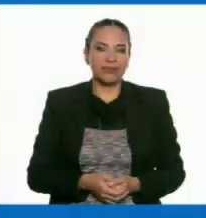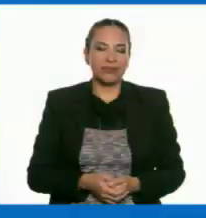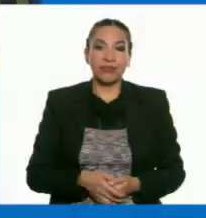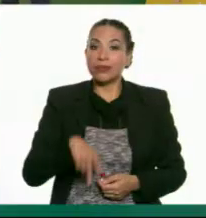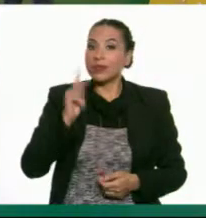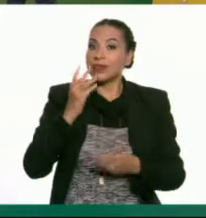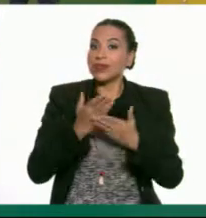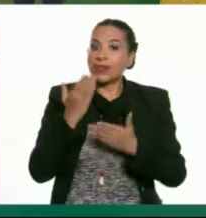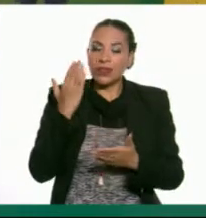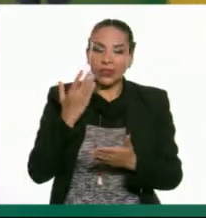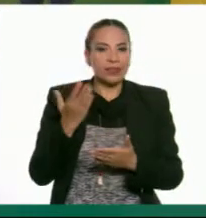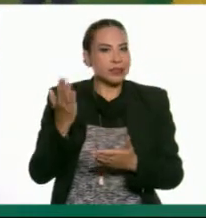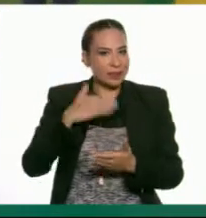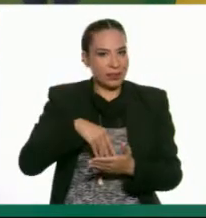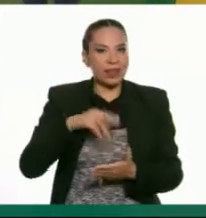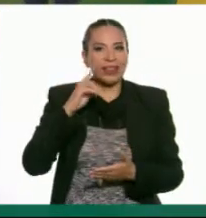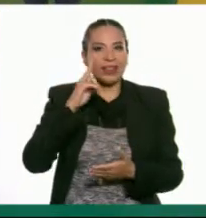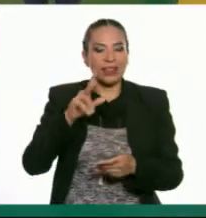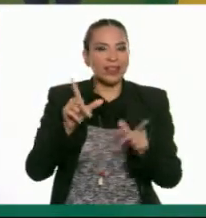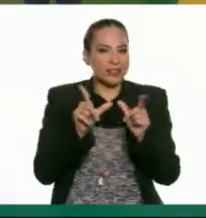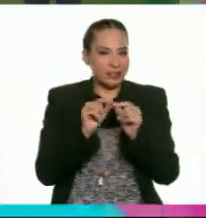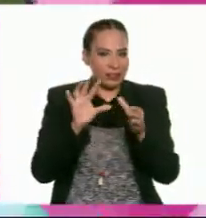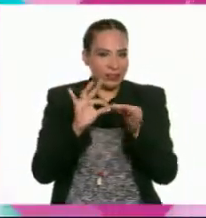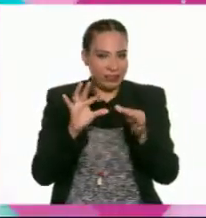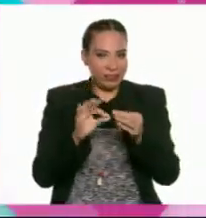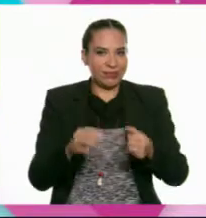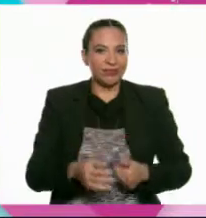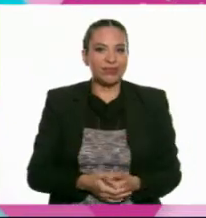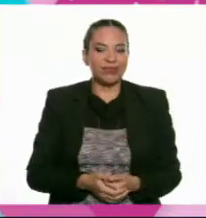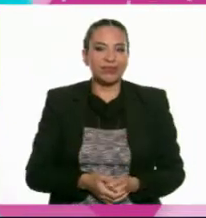Pero antes, acompáñennos a ver la siguiente cápsula.